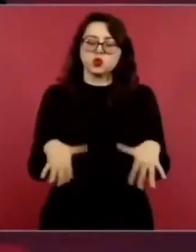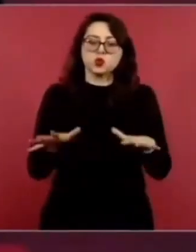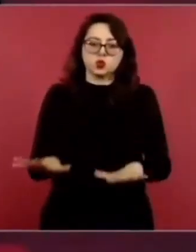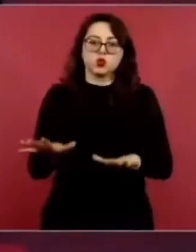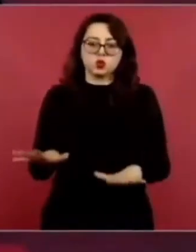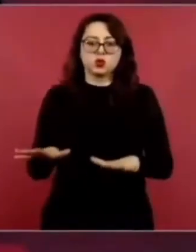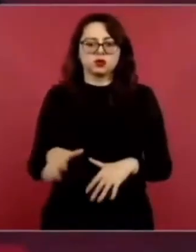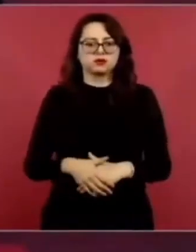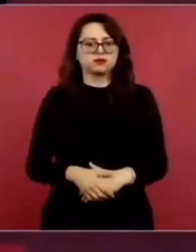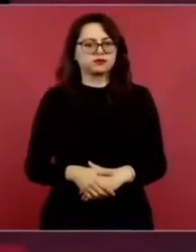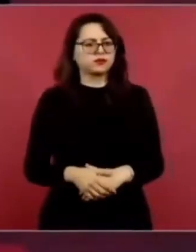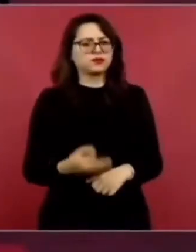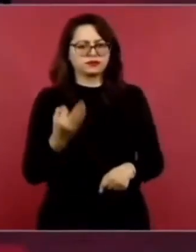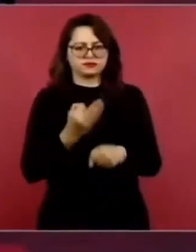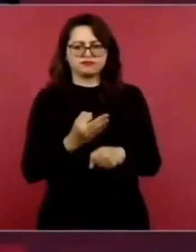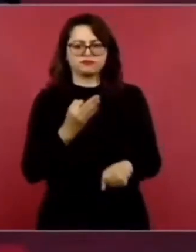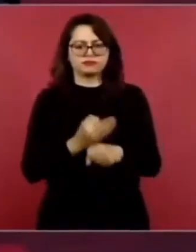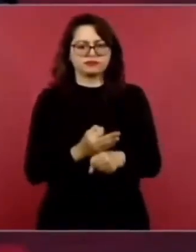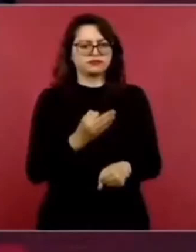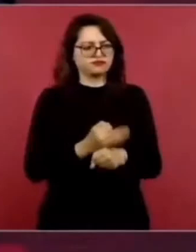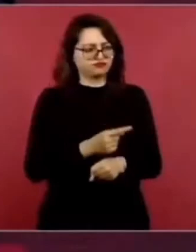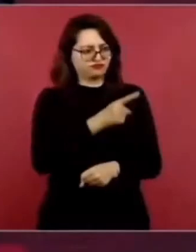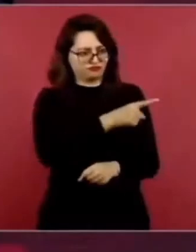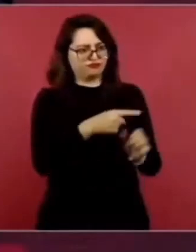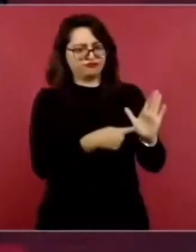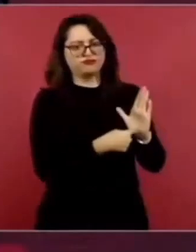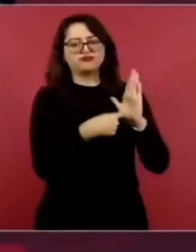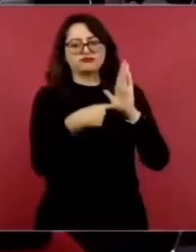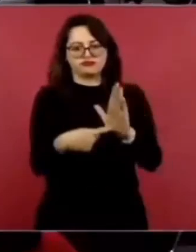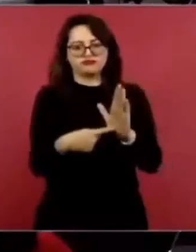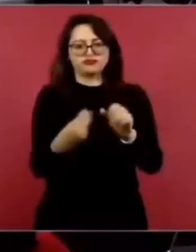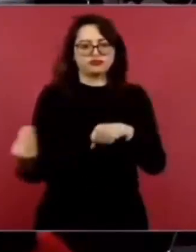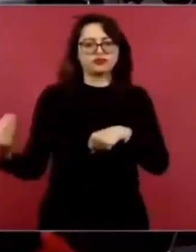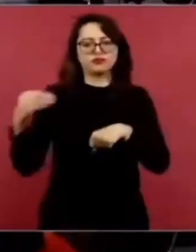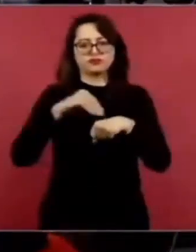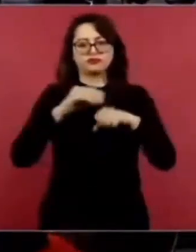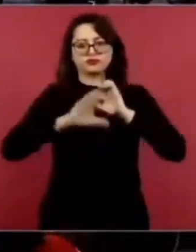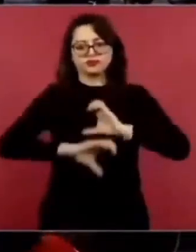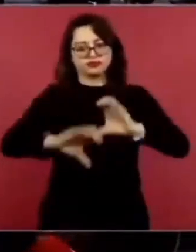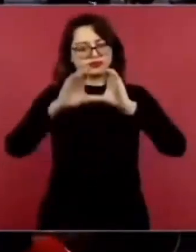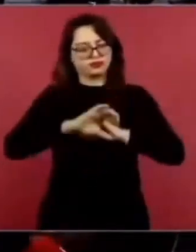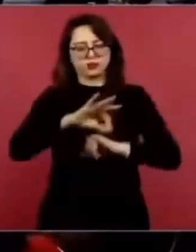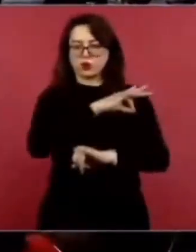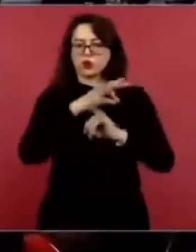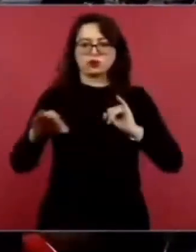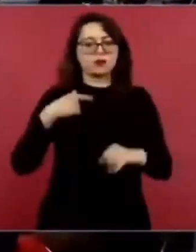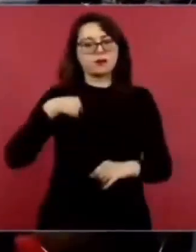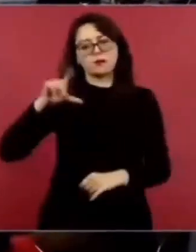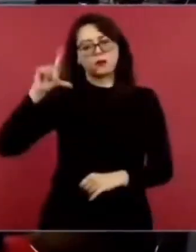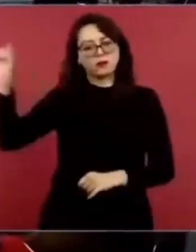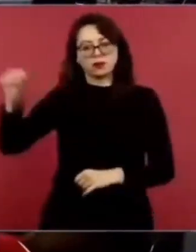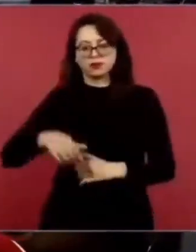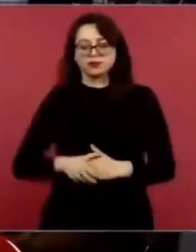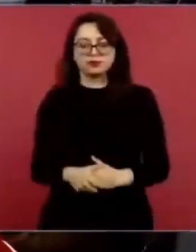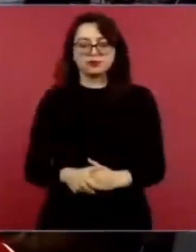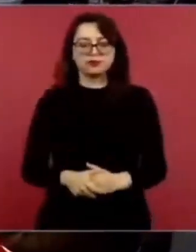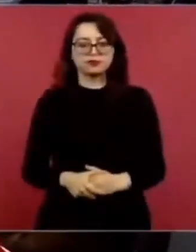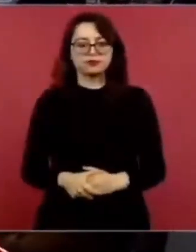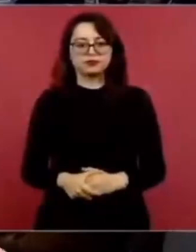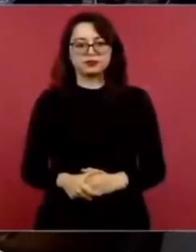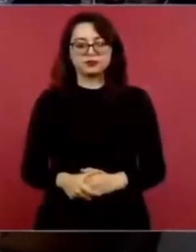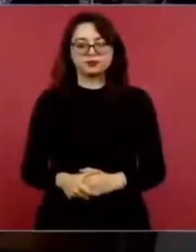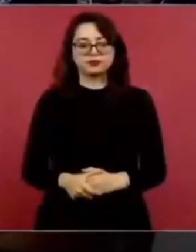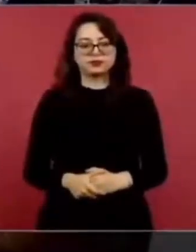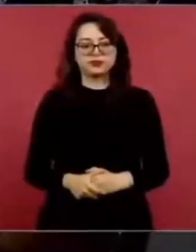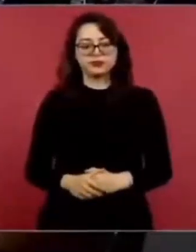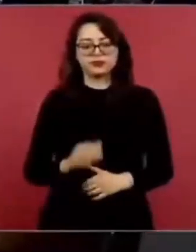vamos a ponerlo, vámonos, vámonos, vámonos, para que ya